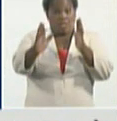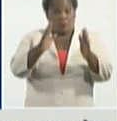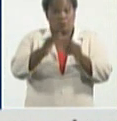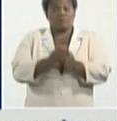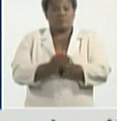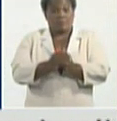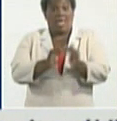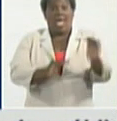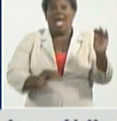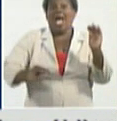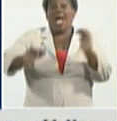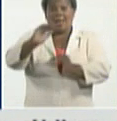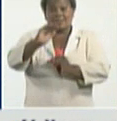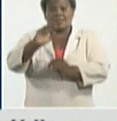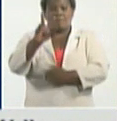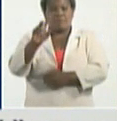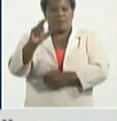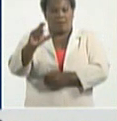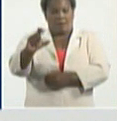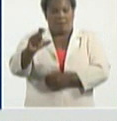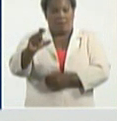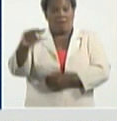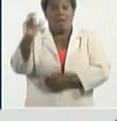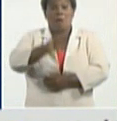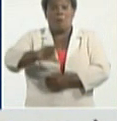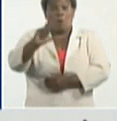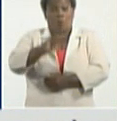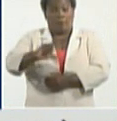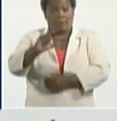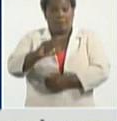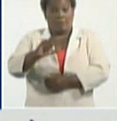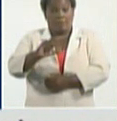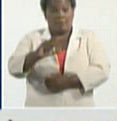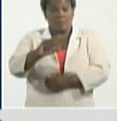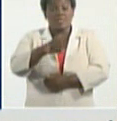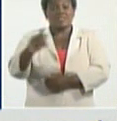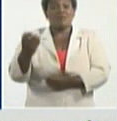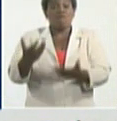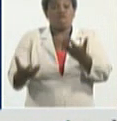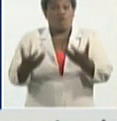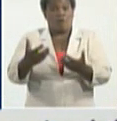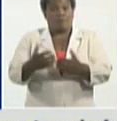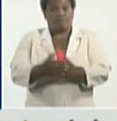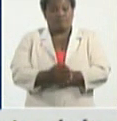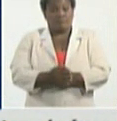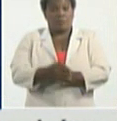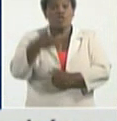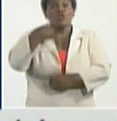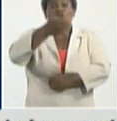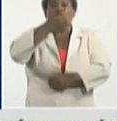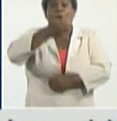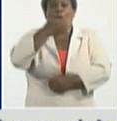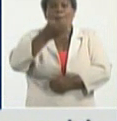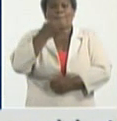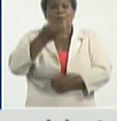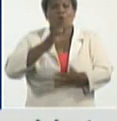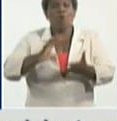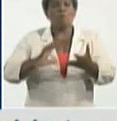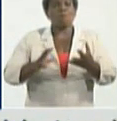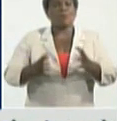complejidad, Villa Clara, Camagüey, y Cienfuegos. Fíjense, yo estoy hablando de complejidad epidemiológica,